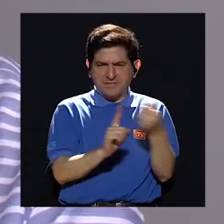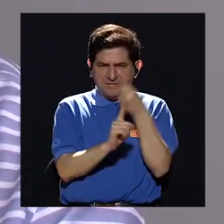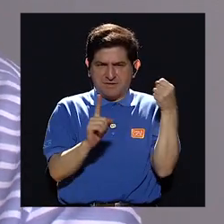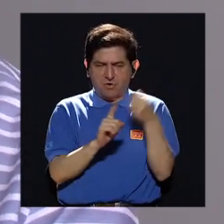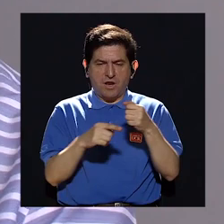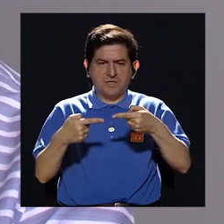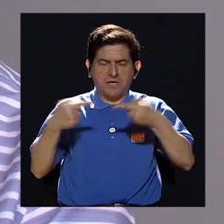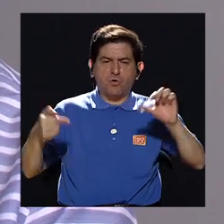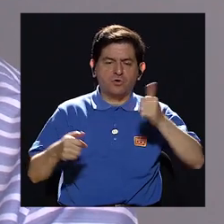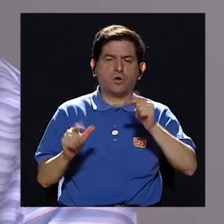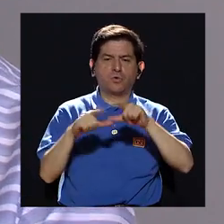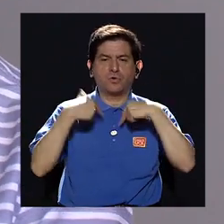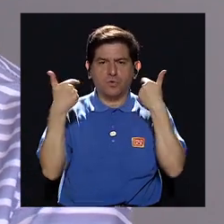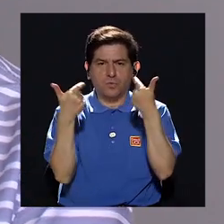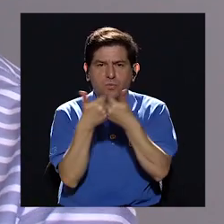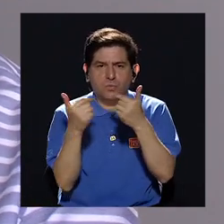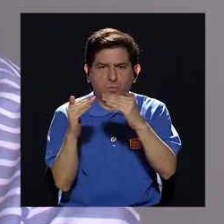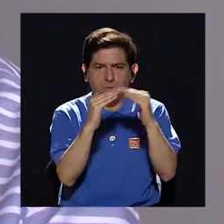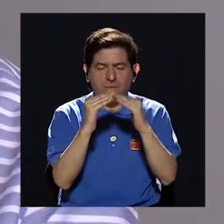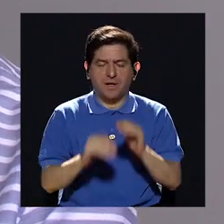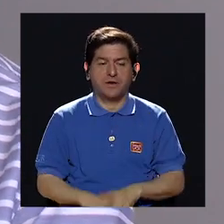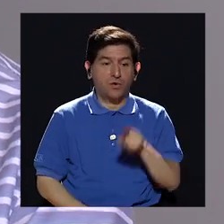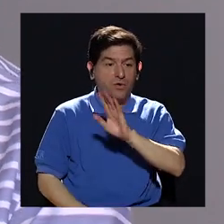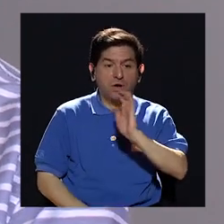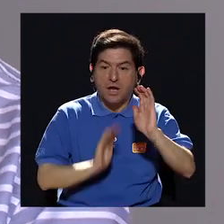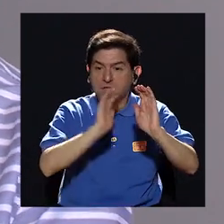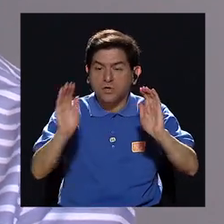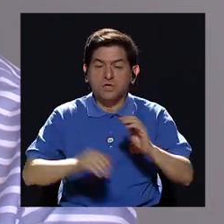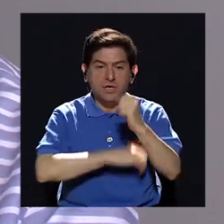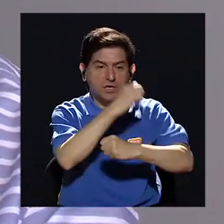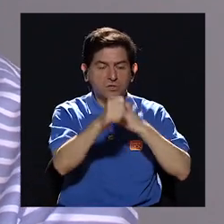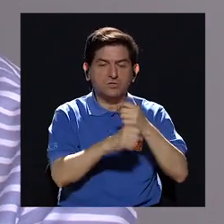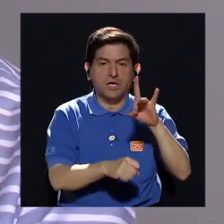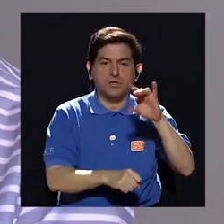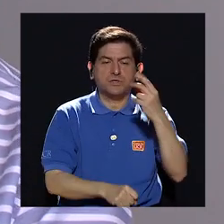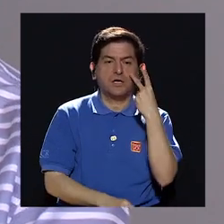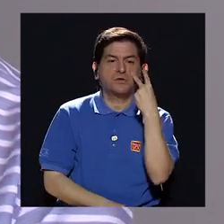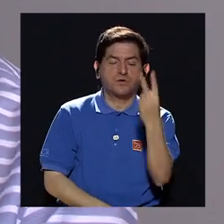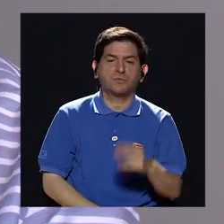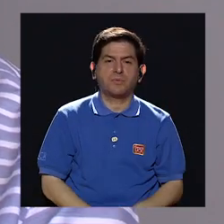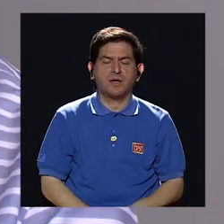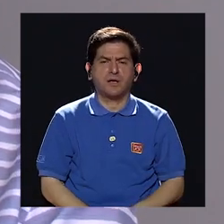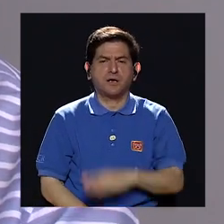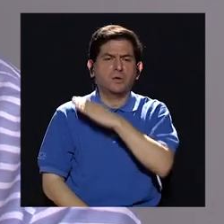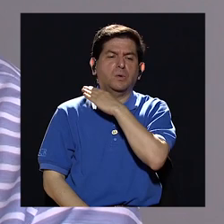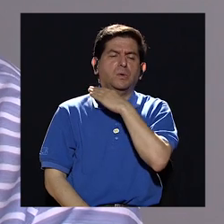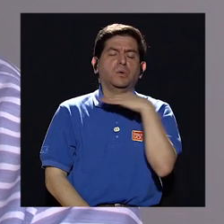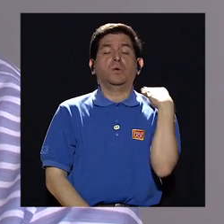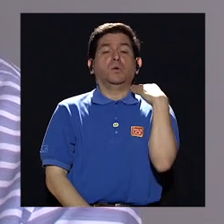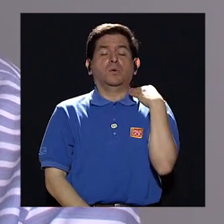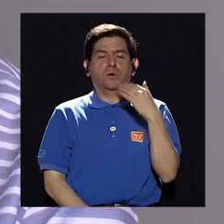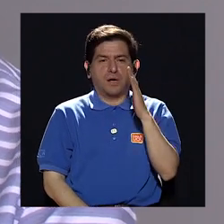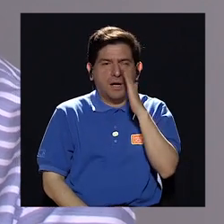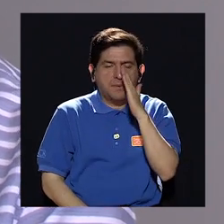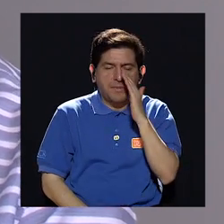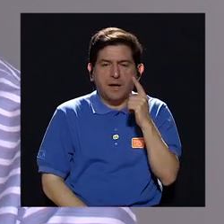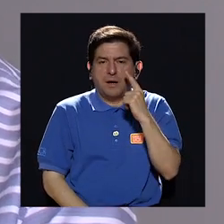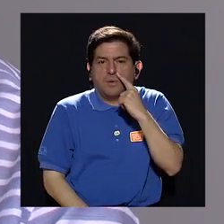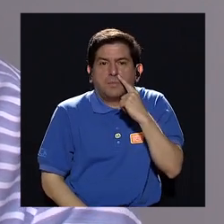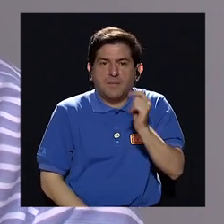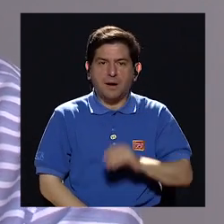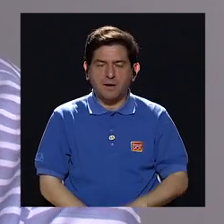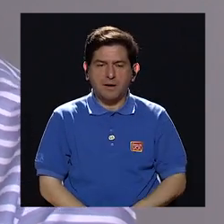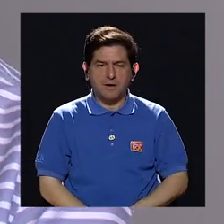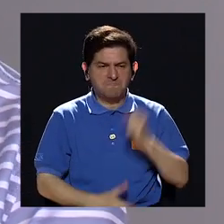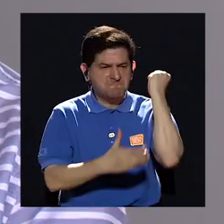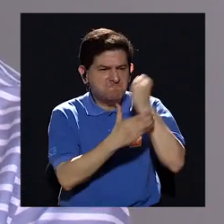violencia contra otras tribus urbanas. Esos niños vieron en los ochentas cómo decapitaban a sus madres y padres,